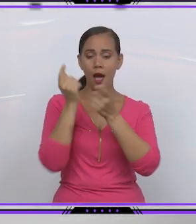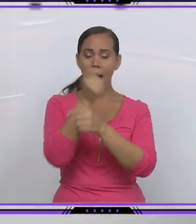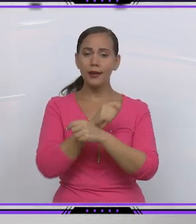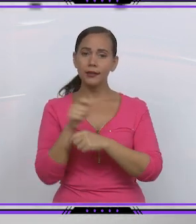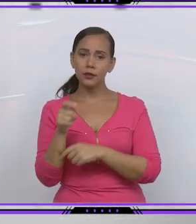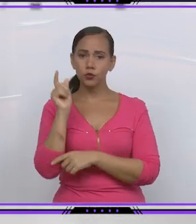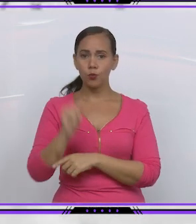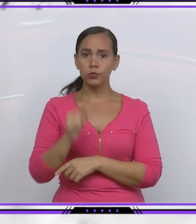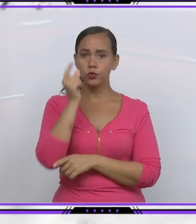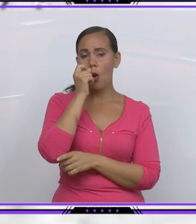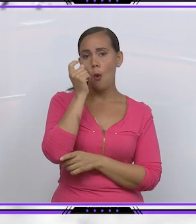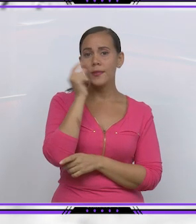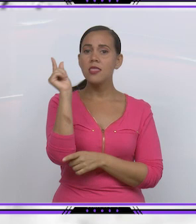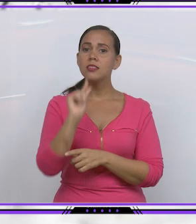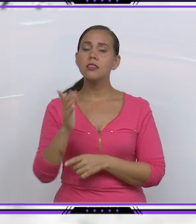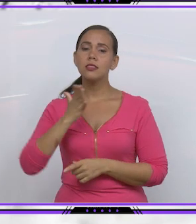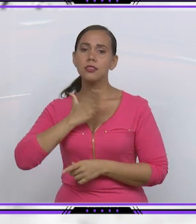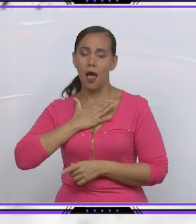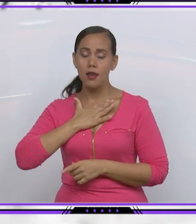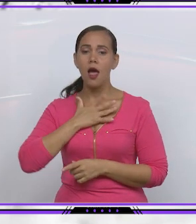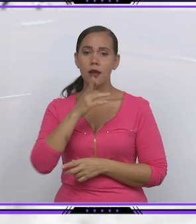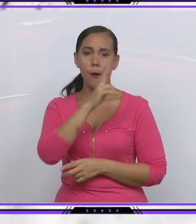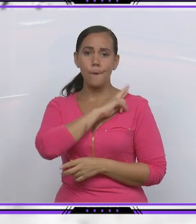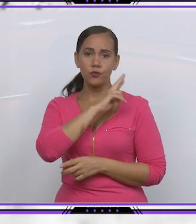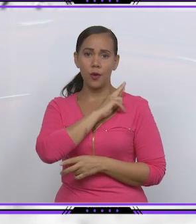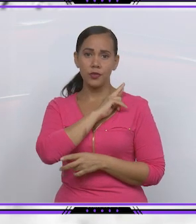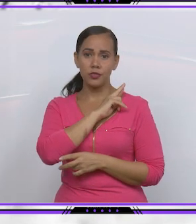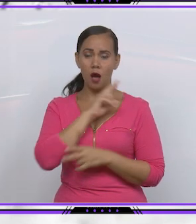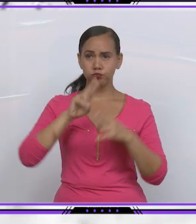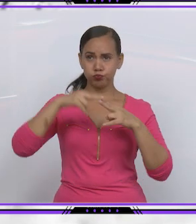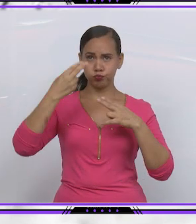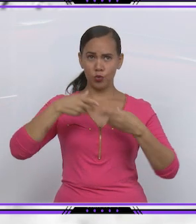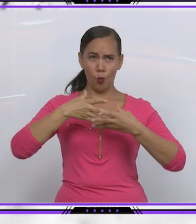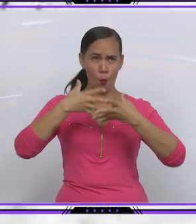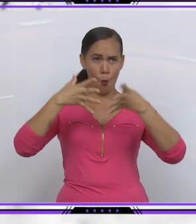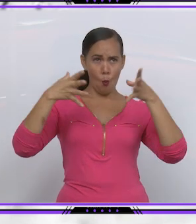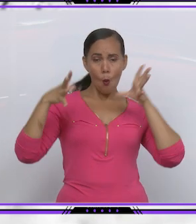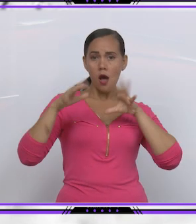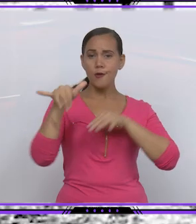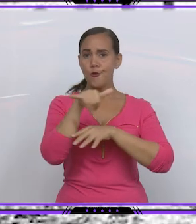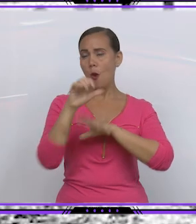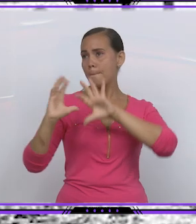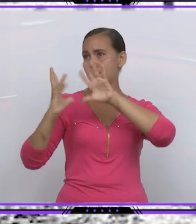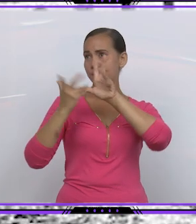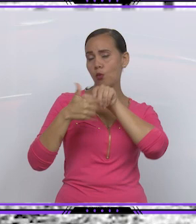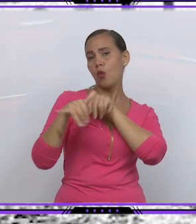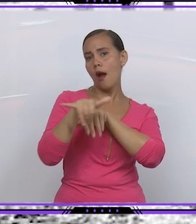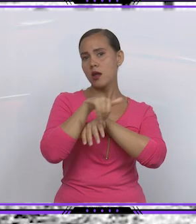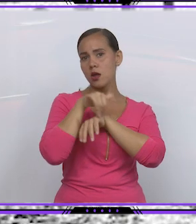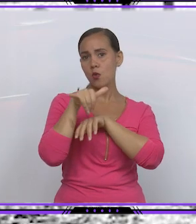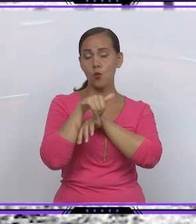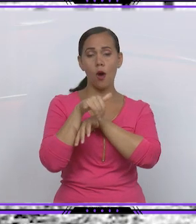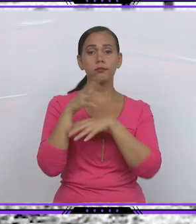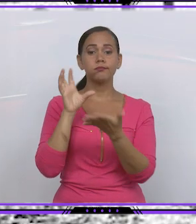italiano Daniel Dalaglio quien asumió la responsabilidad de levantar un teatro como los grandes coliseos mundiales clásicos de la época en